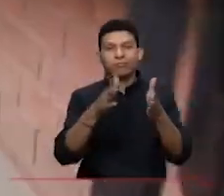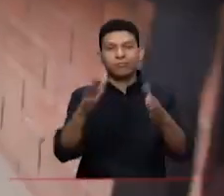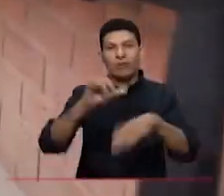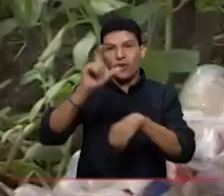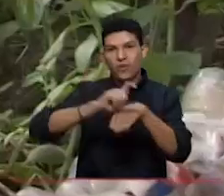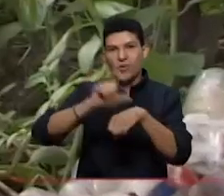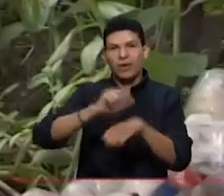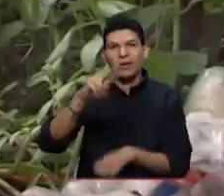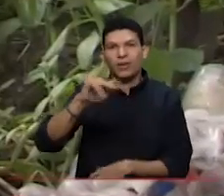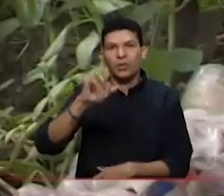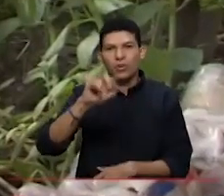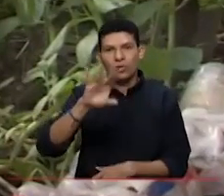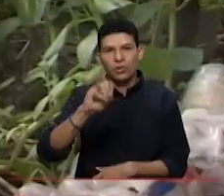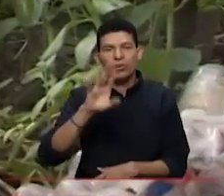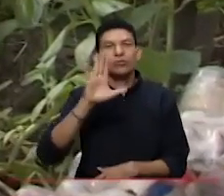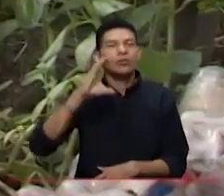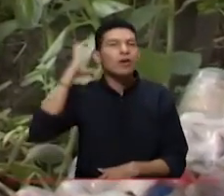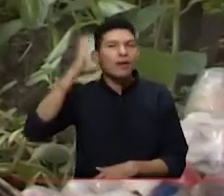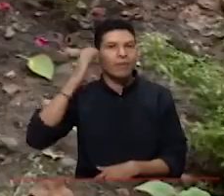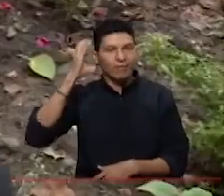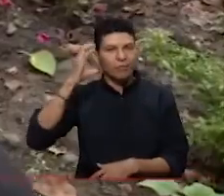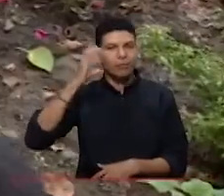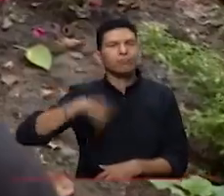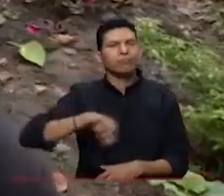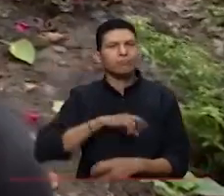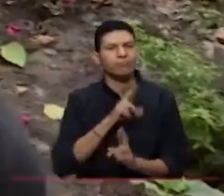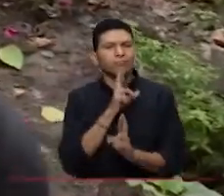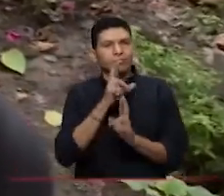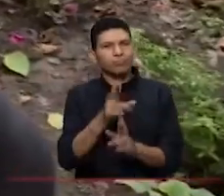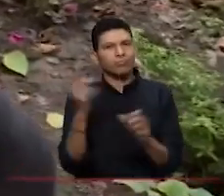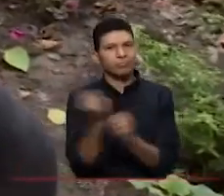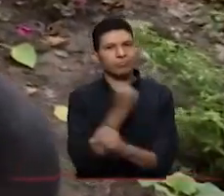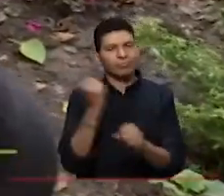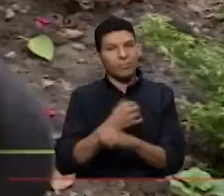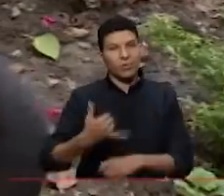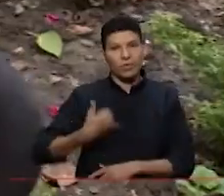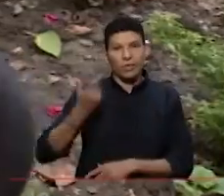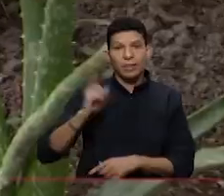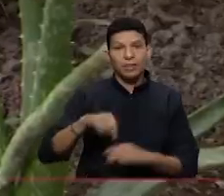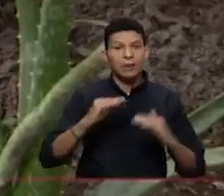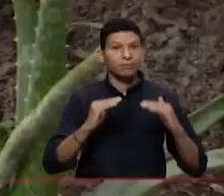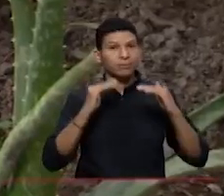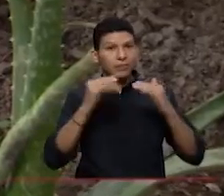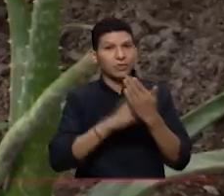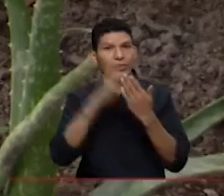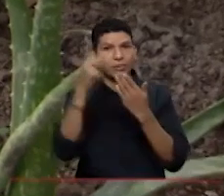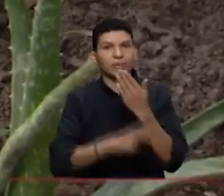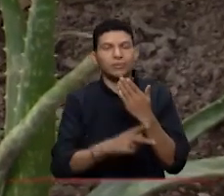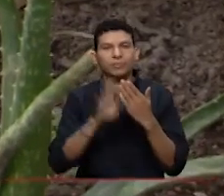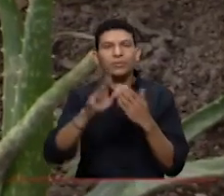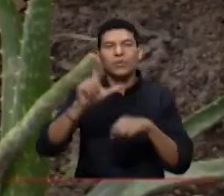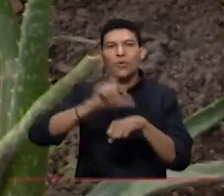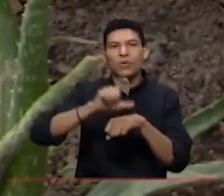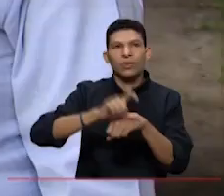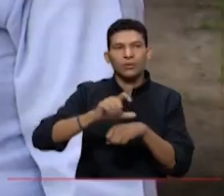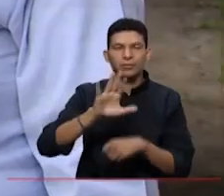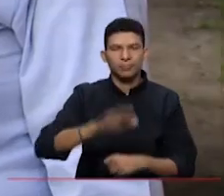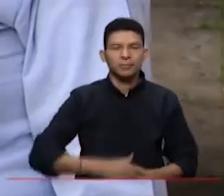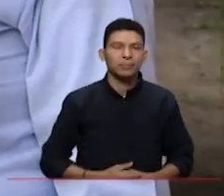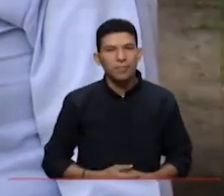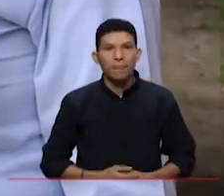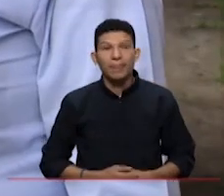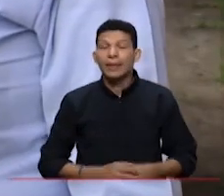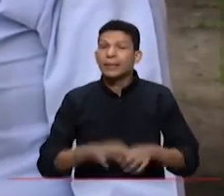educativa Antonio Holguín Garcés en Cartago como resultado de un trabajo con los niños y jóvenes en el marco de su proyecto ambiental escolar PRAE. La